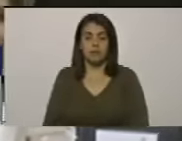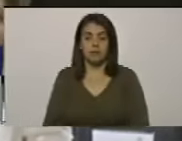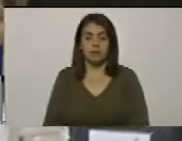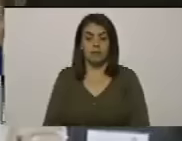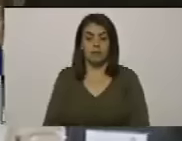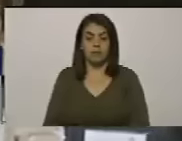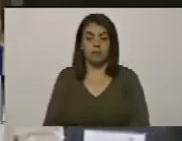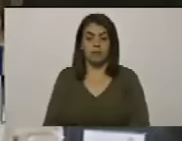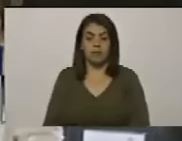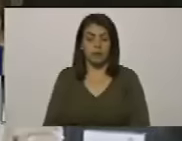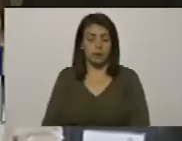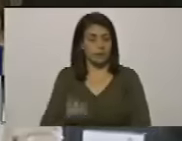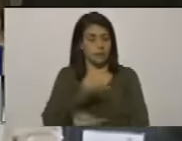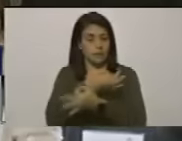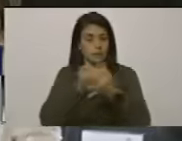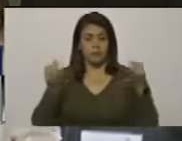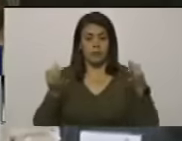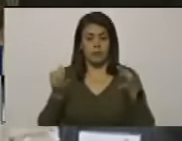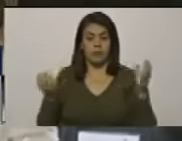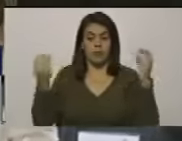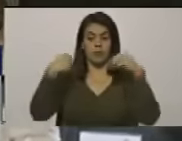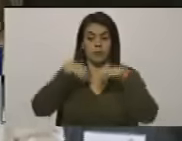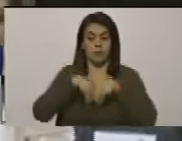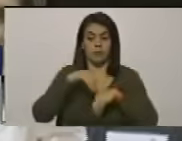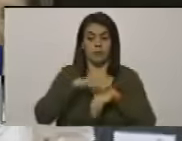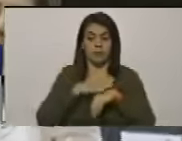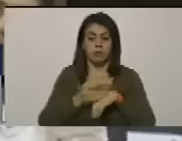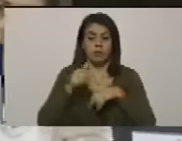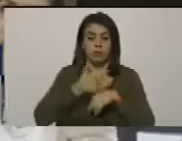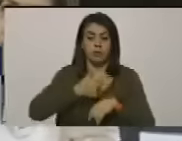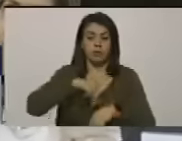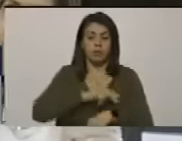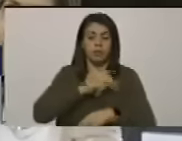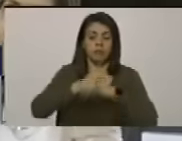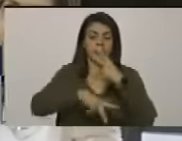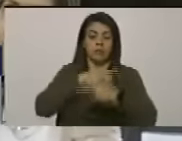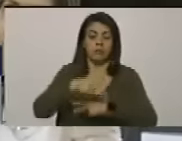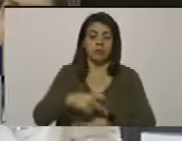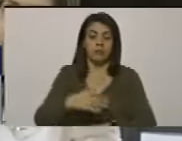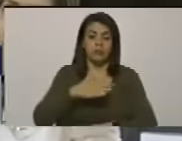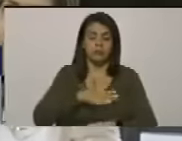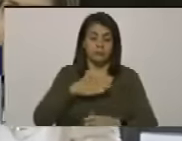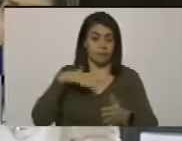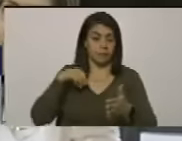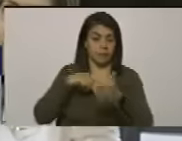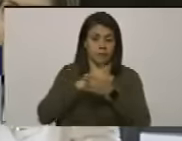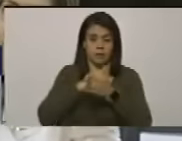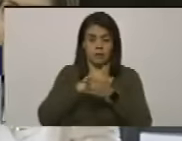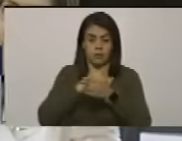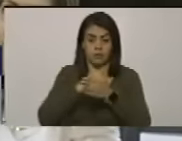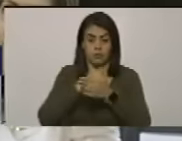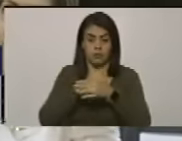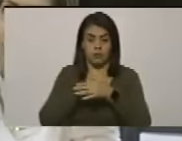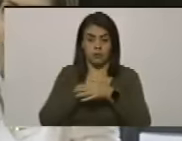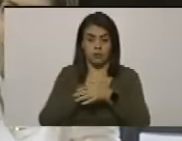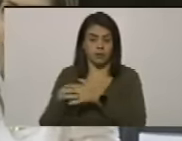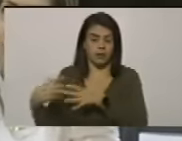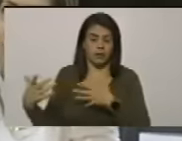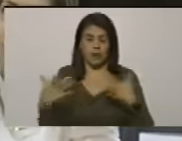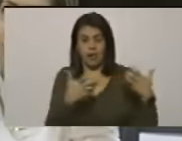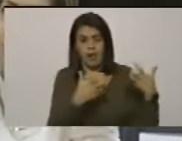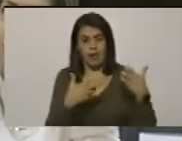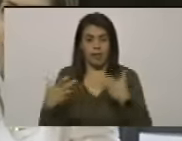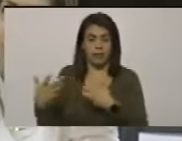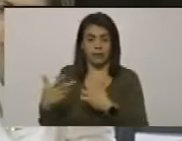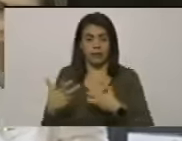en estricta concordancia con lo cual es nuestra posición ni golpes ni guerra